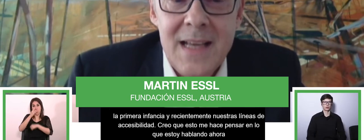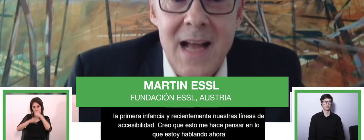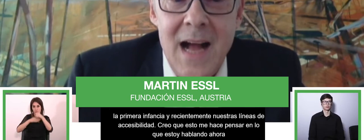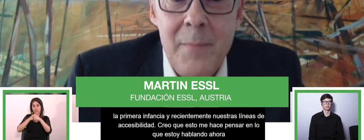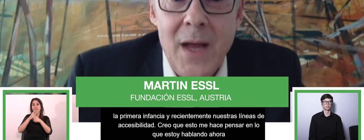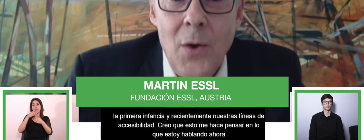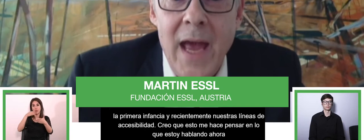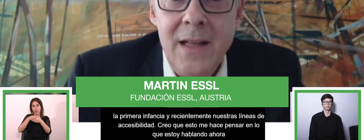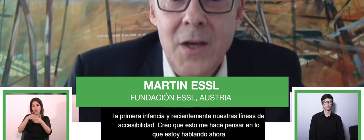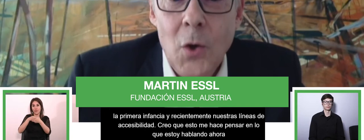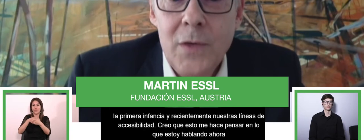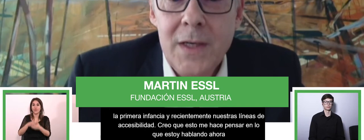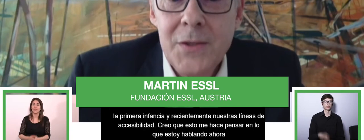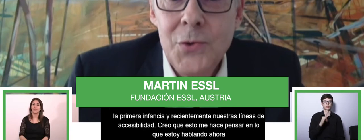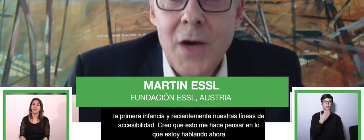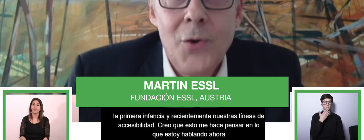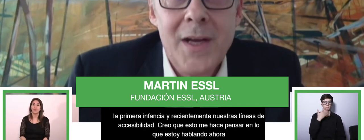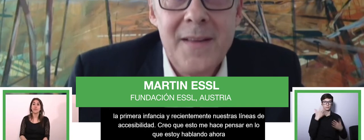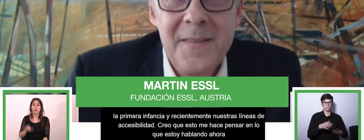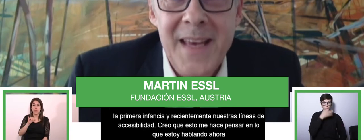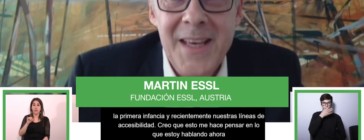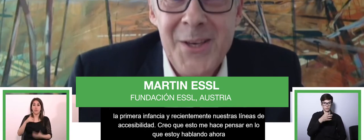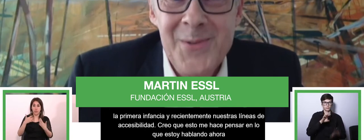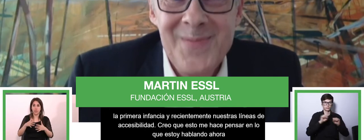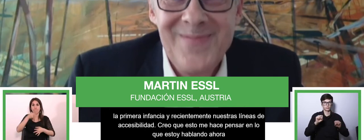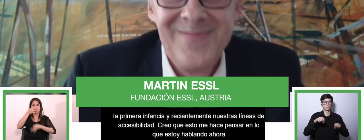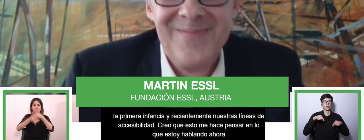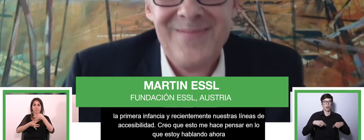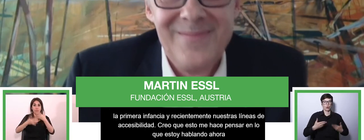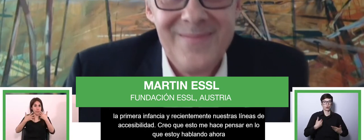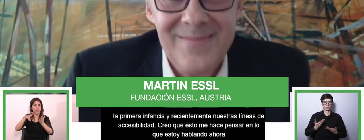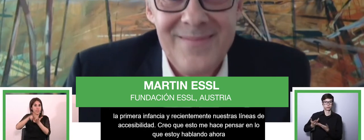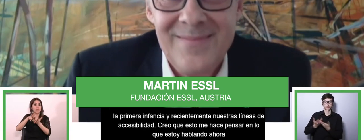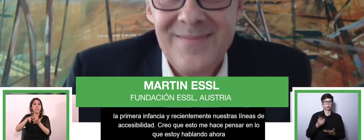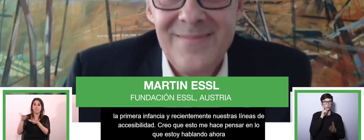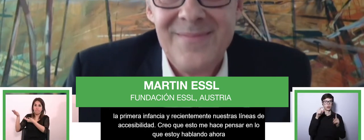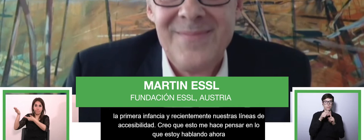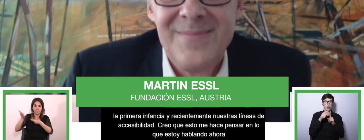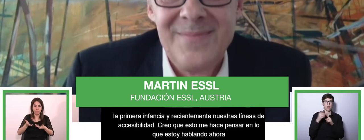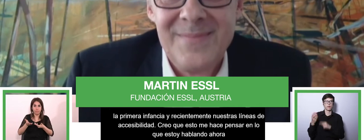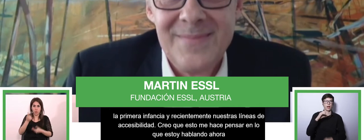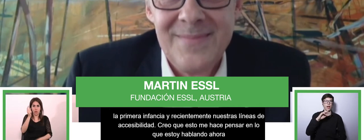Y haberme dicho eso, ahora le paso la palabra a Carola. Muchas gracias.